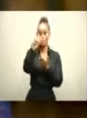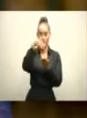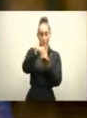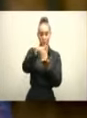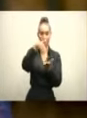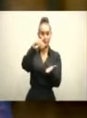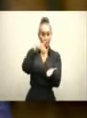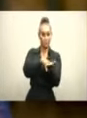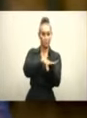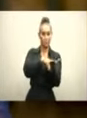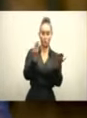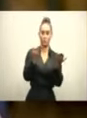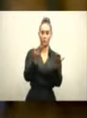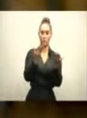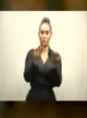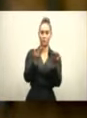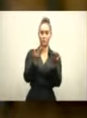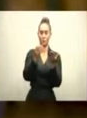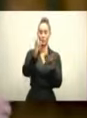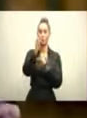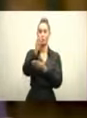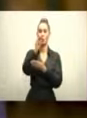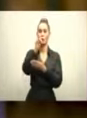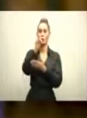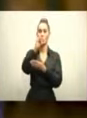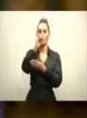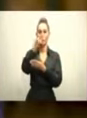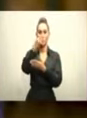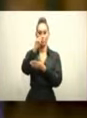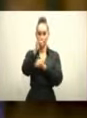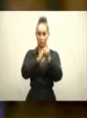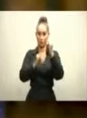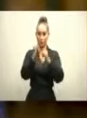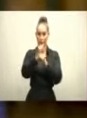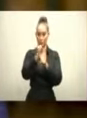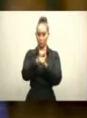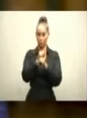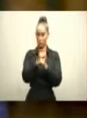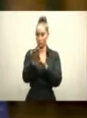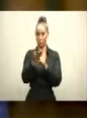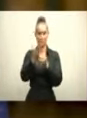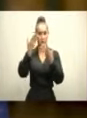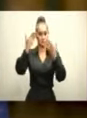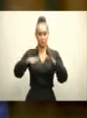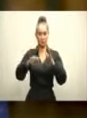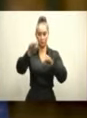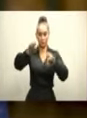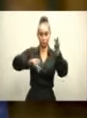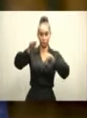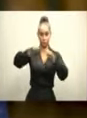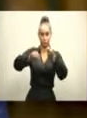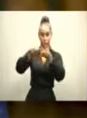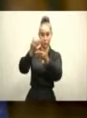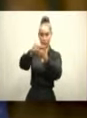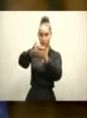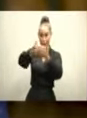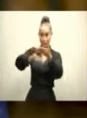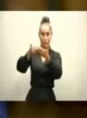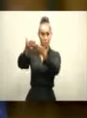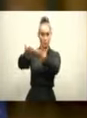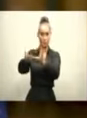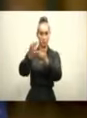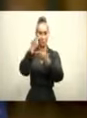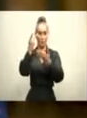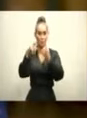excepción del hormigón asfáltico, entre otros expedientes. No podemos olvidar tampoco que la Unidad de